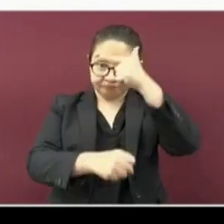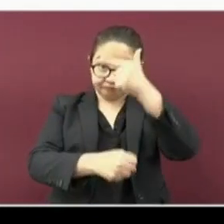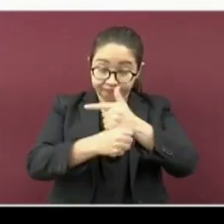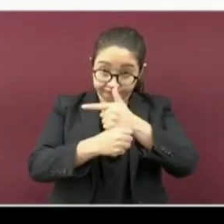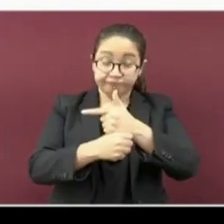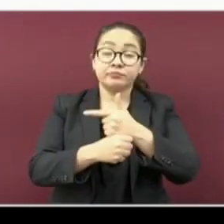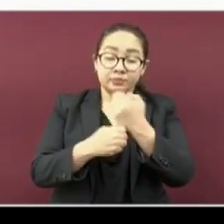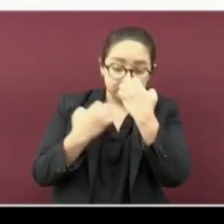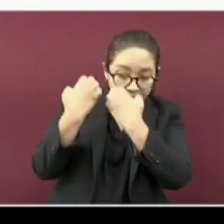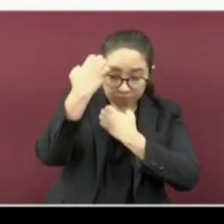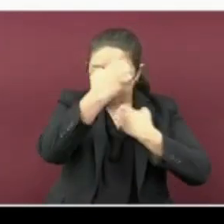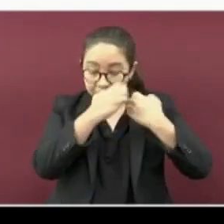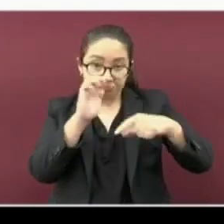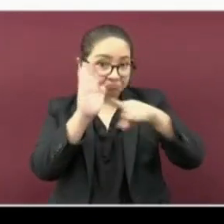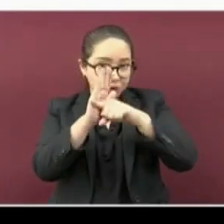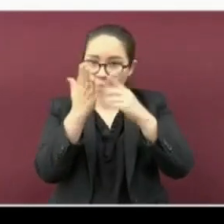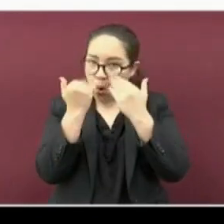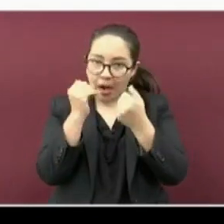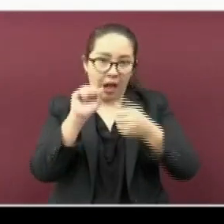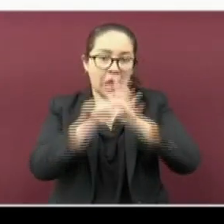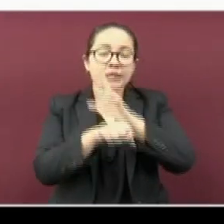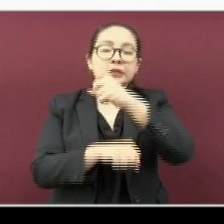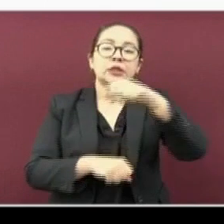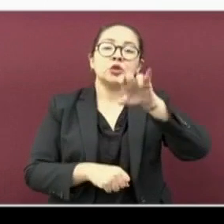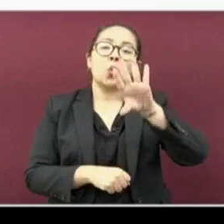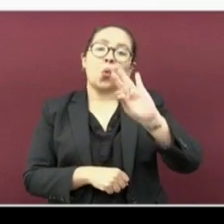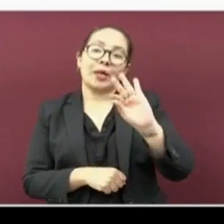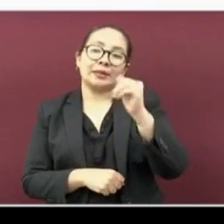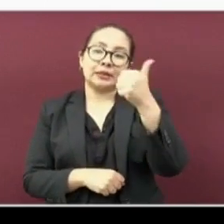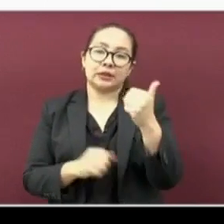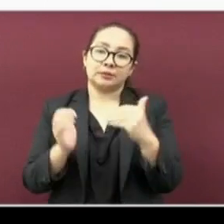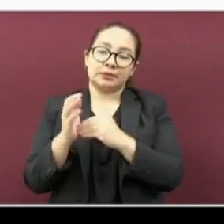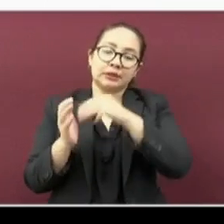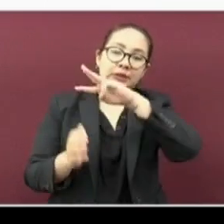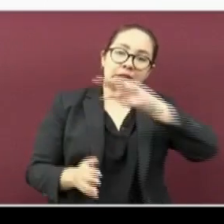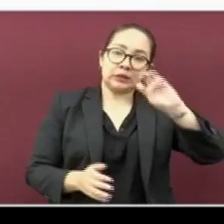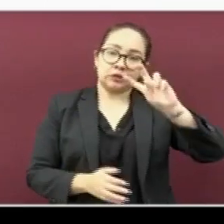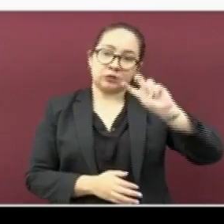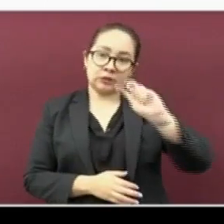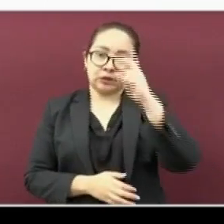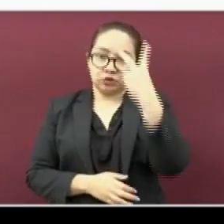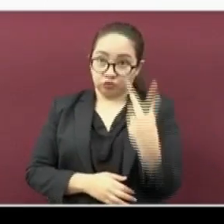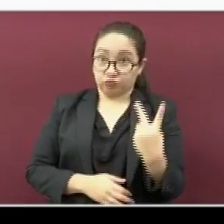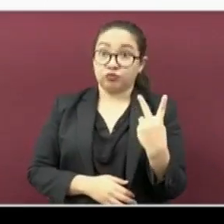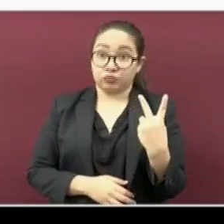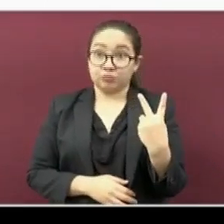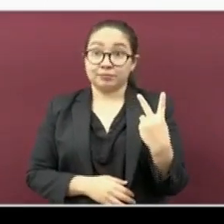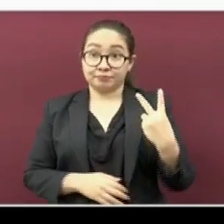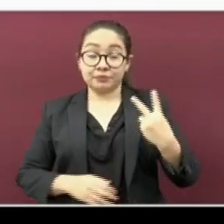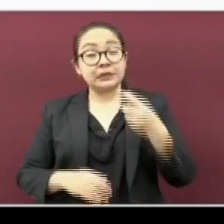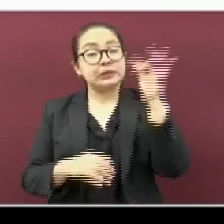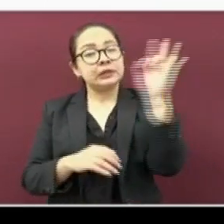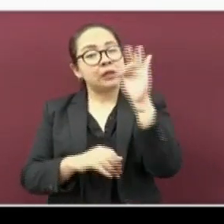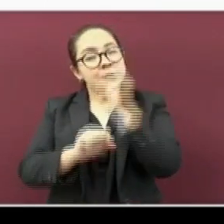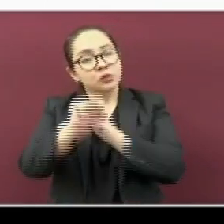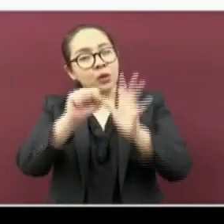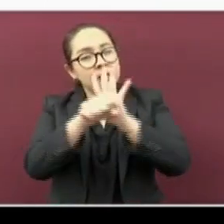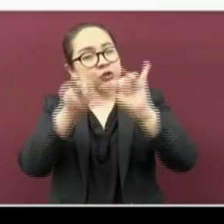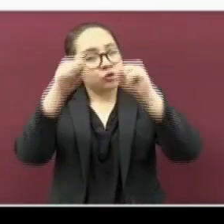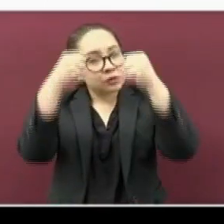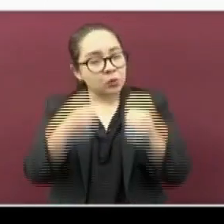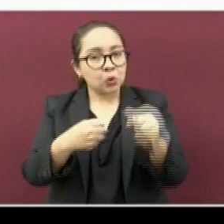negativos son 146,332 sospechosos,